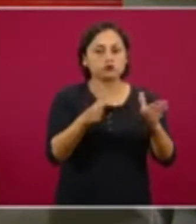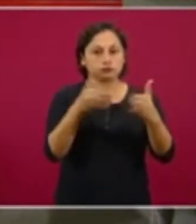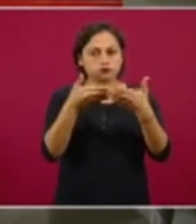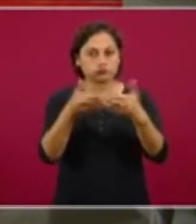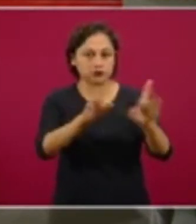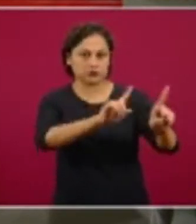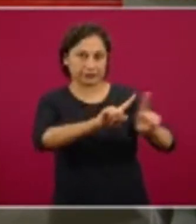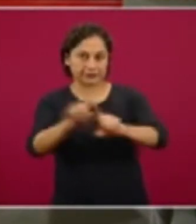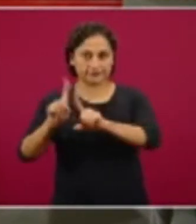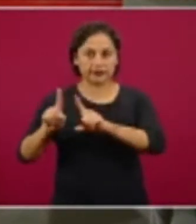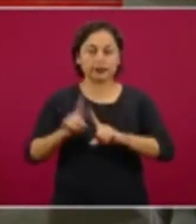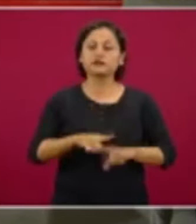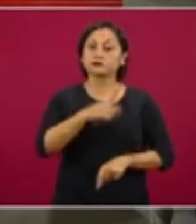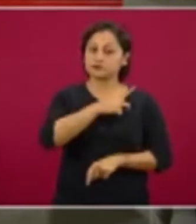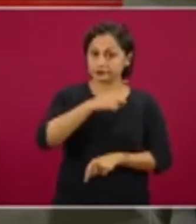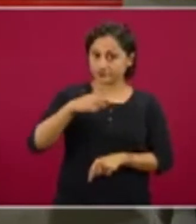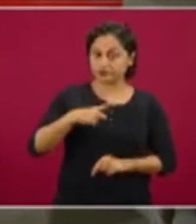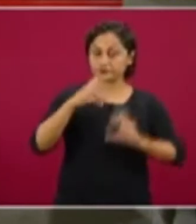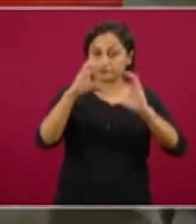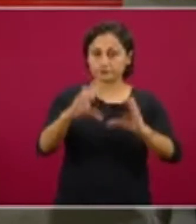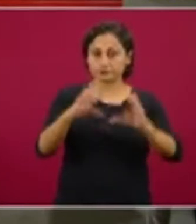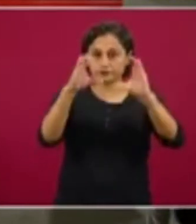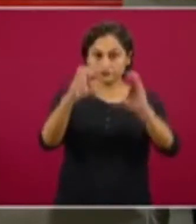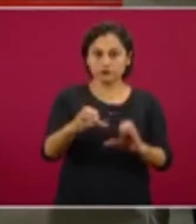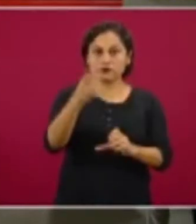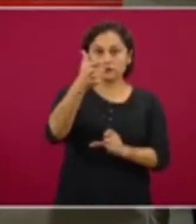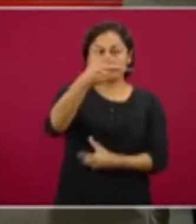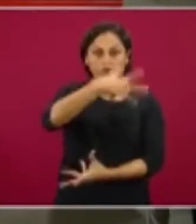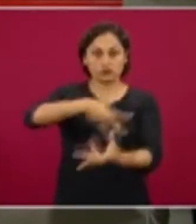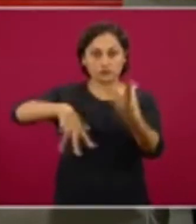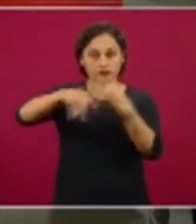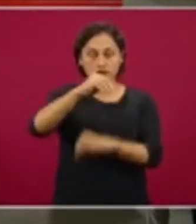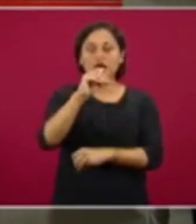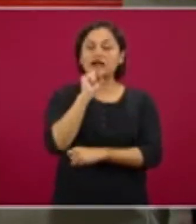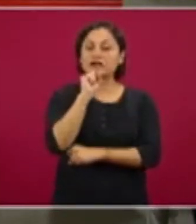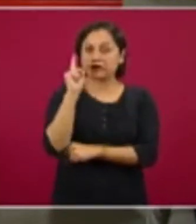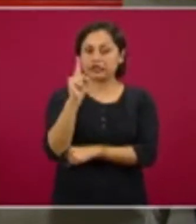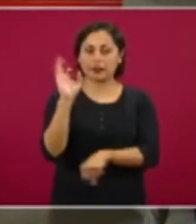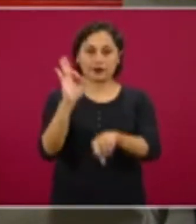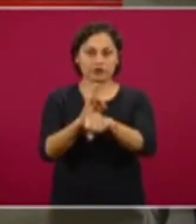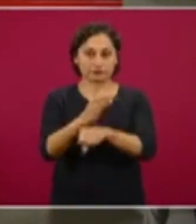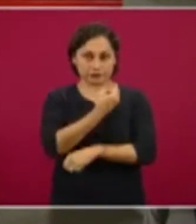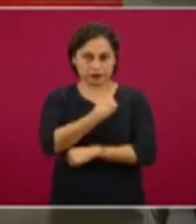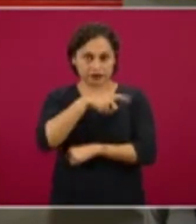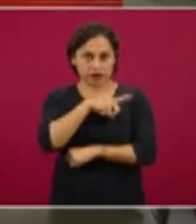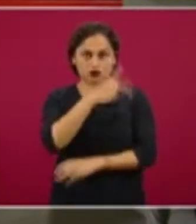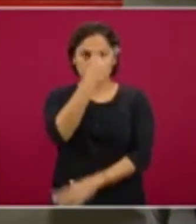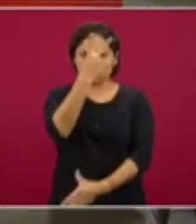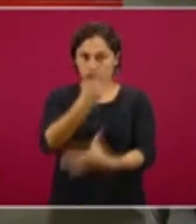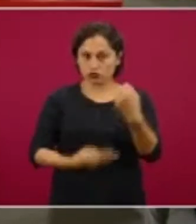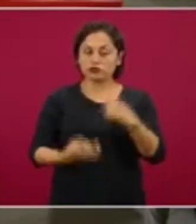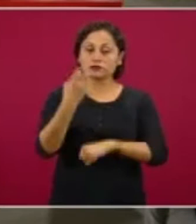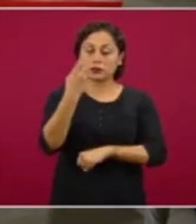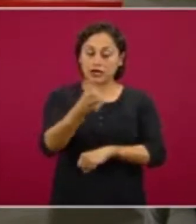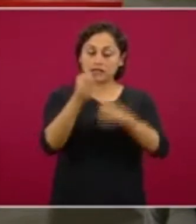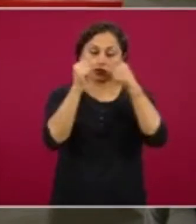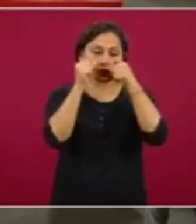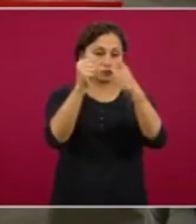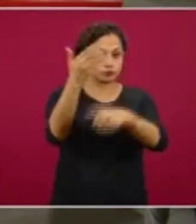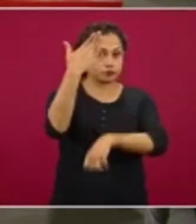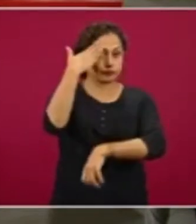activos. Se estima que hay más de 2.000 defunciones sospechosas que podrían sumarse al total de las próximas horas. También contabilizaron